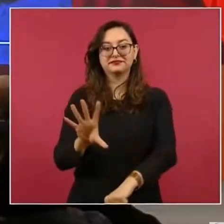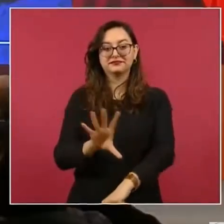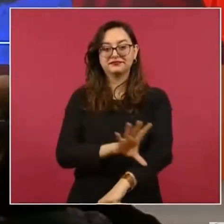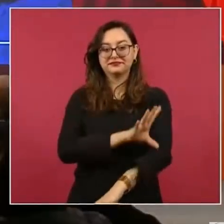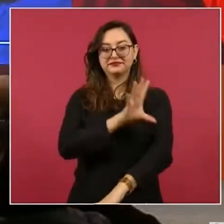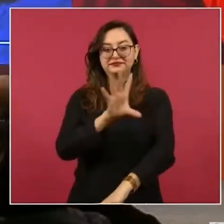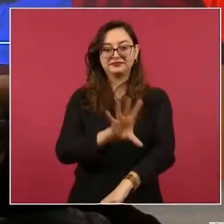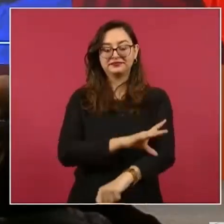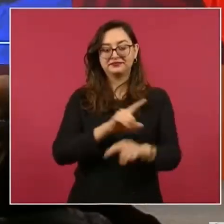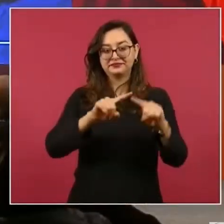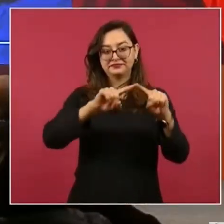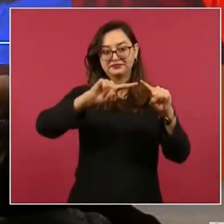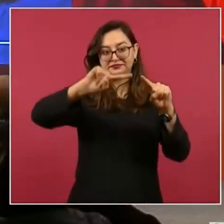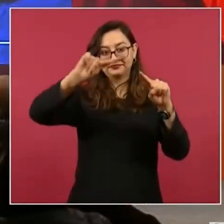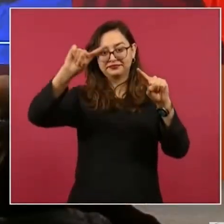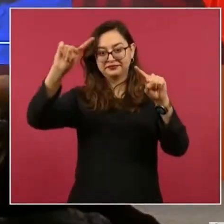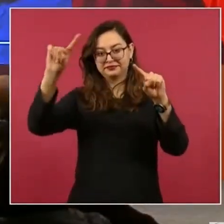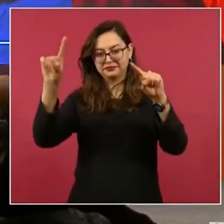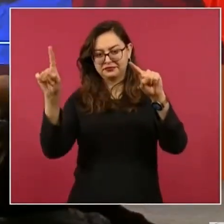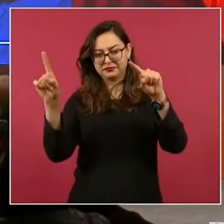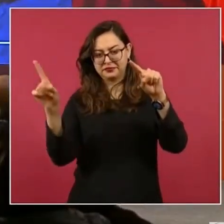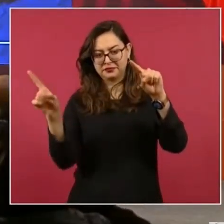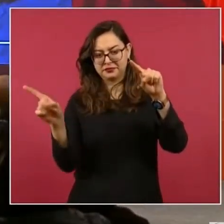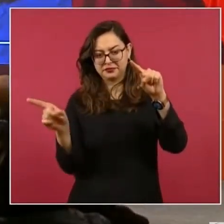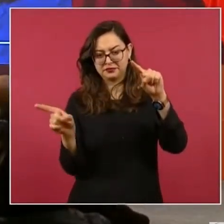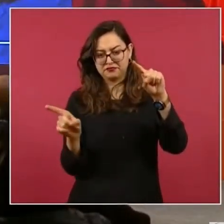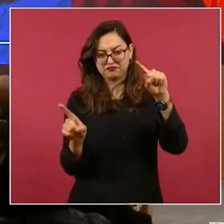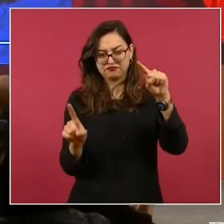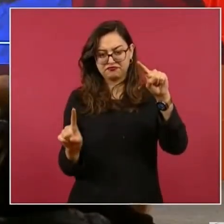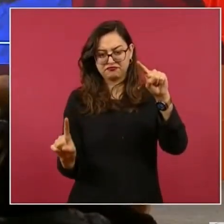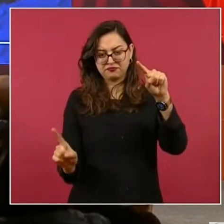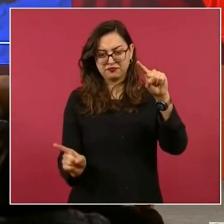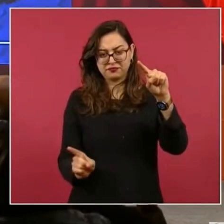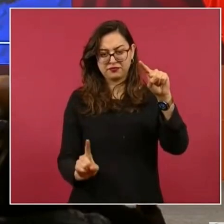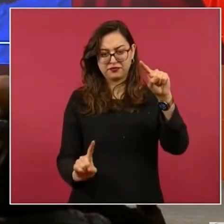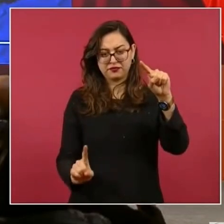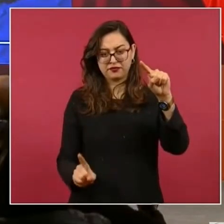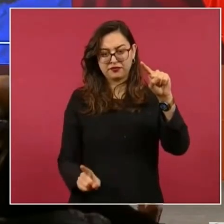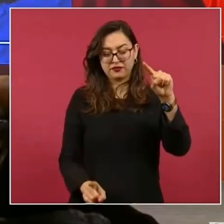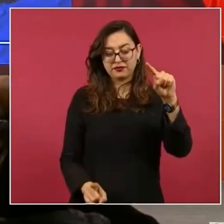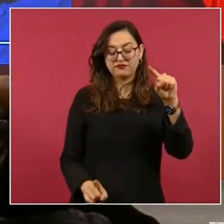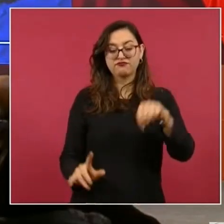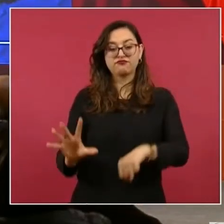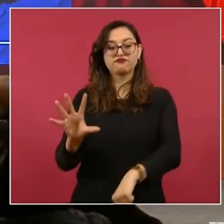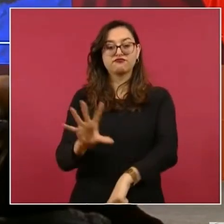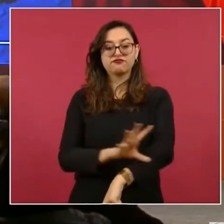hasta Chetumal,